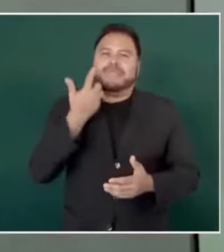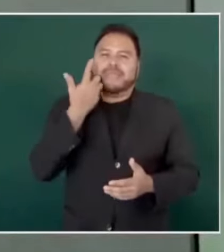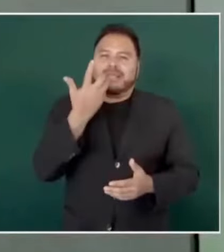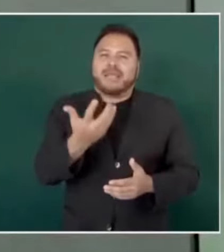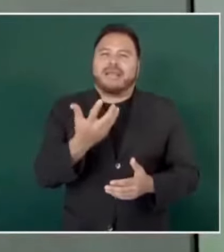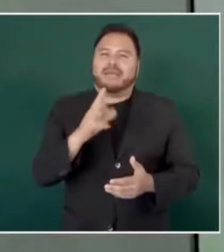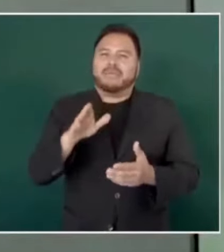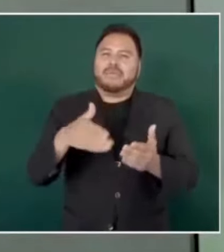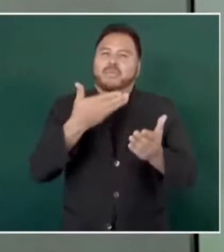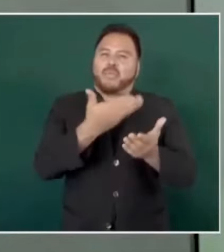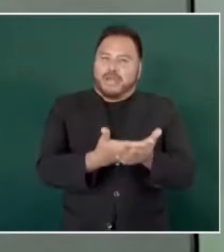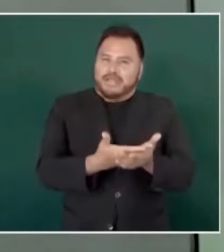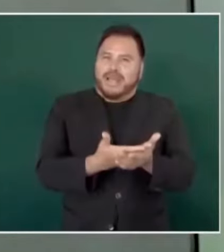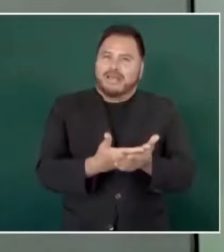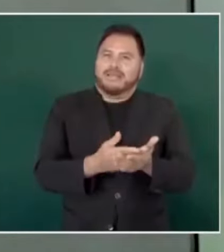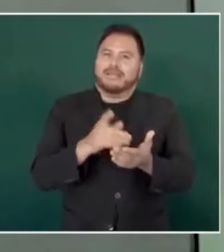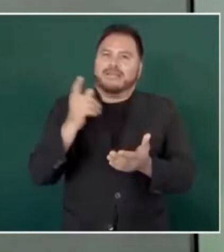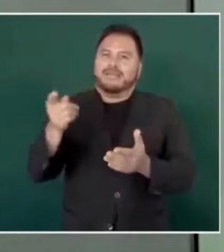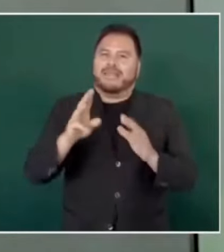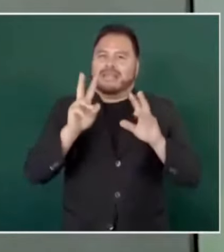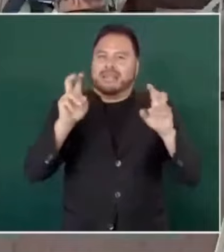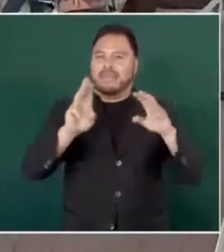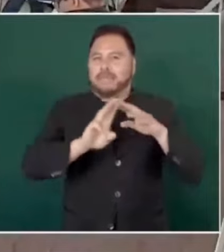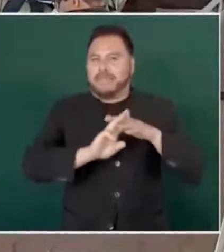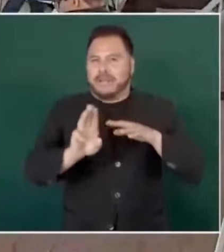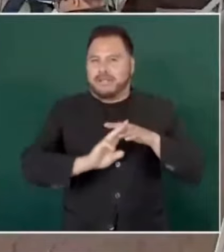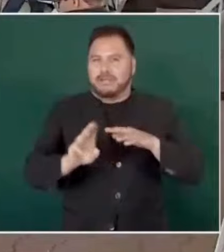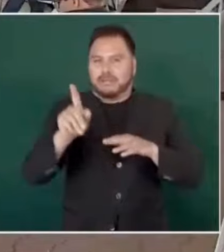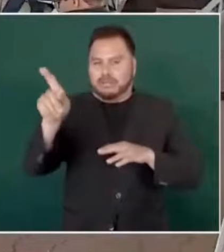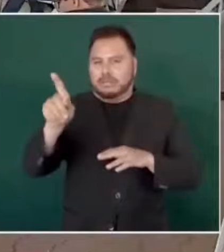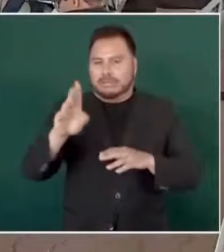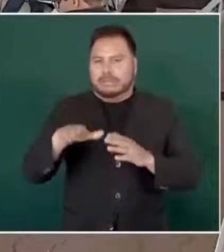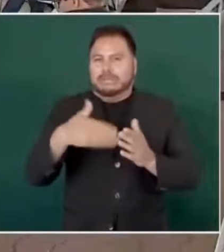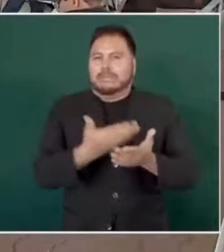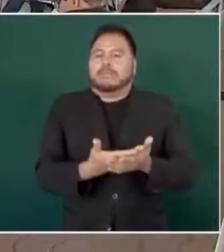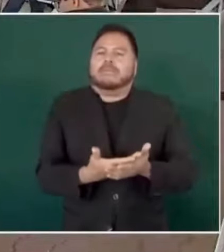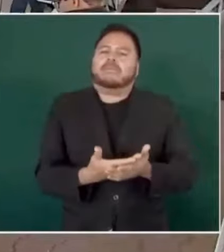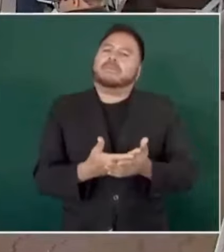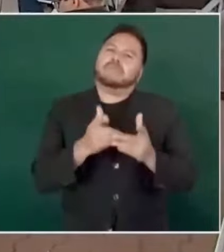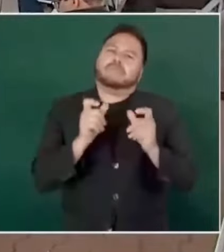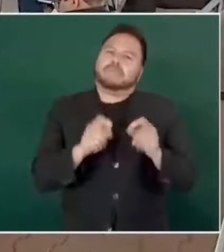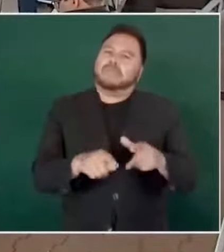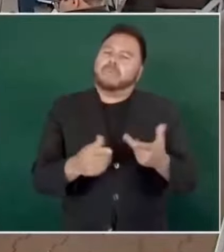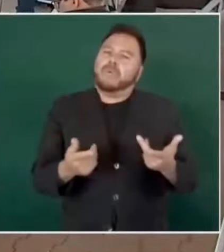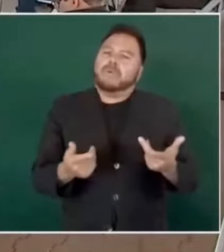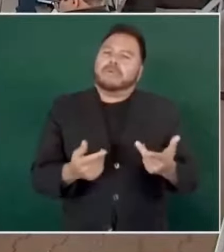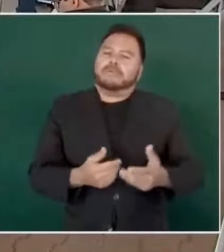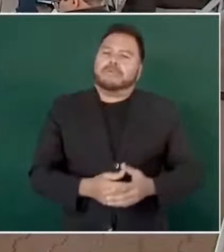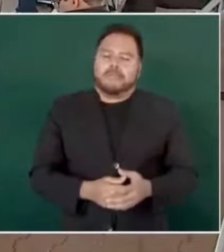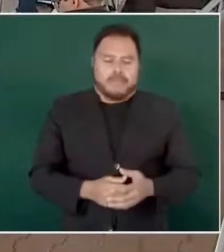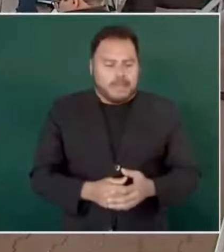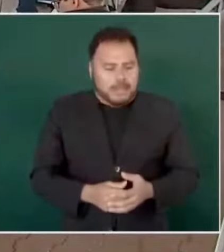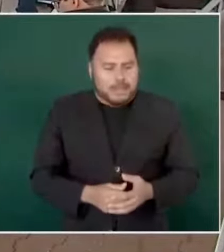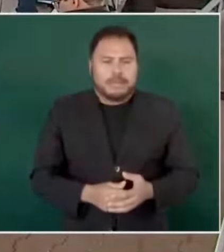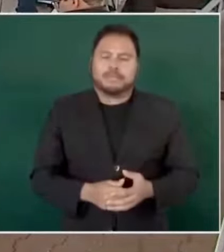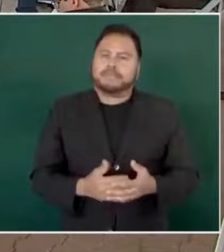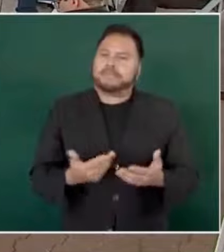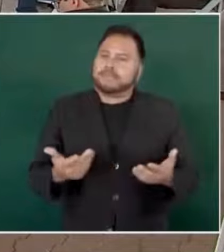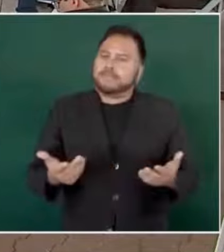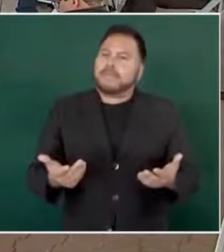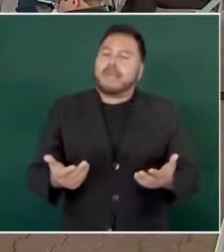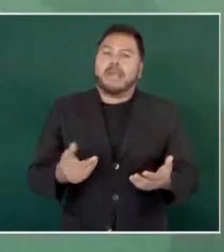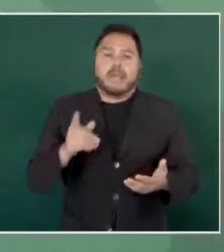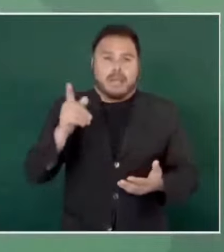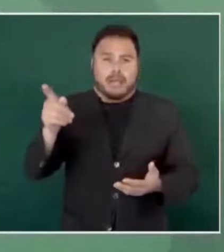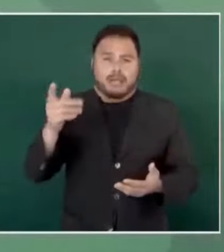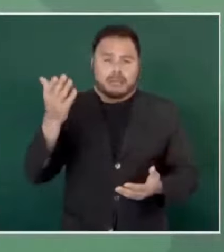iniciativa de reforma migratoria, se